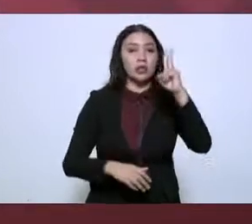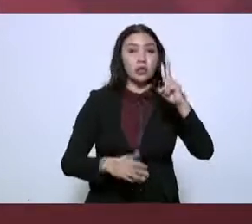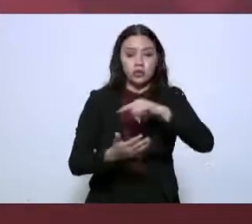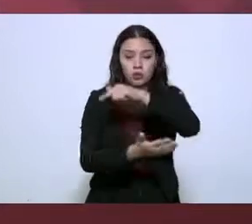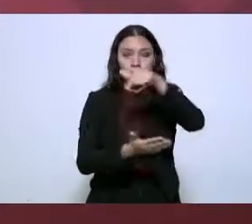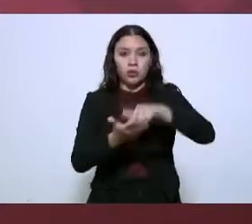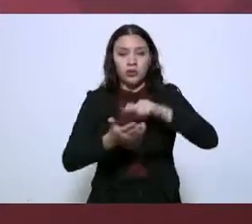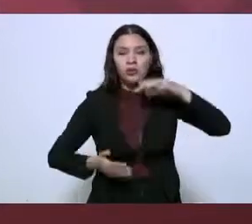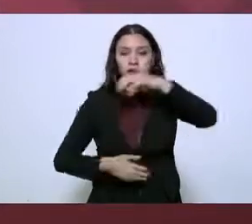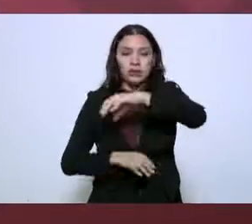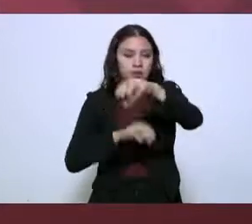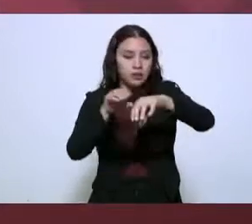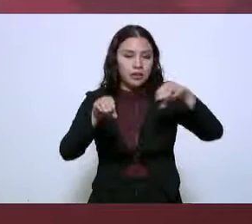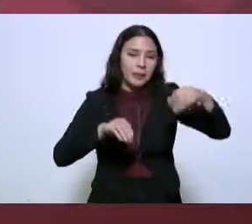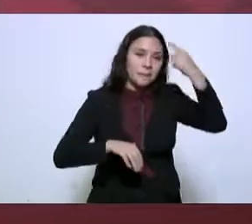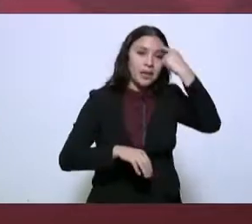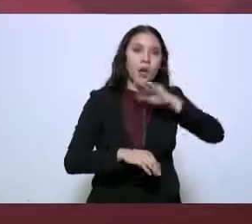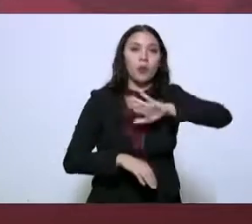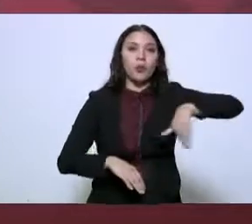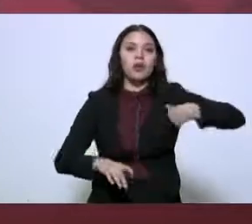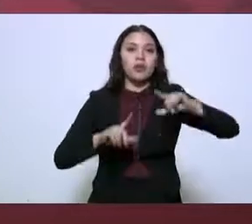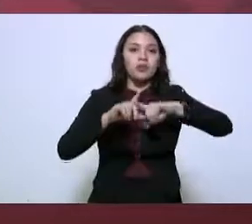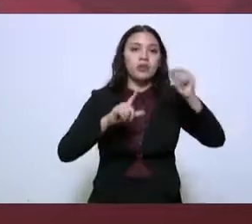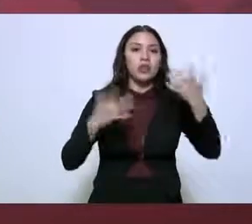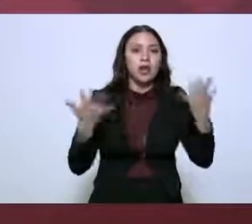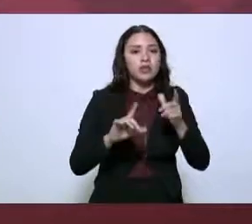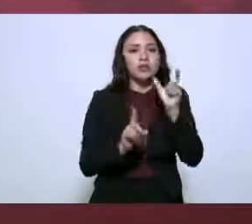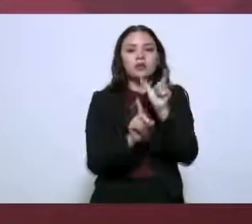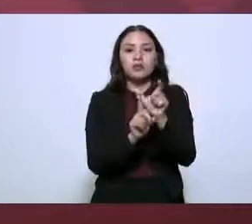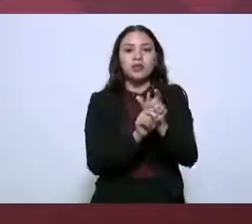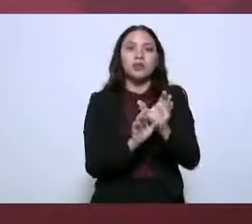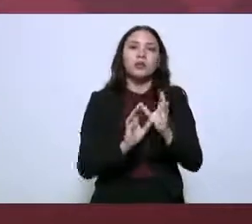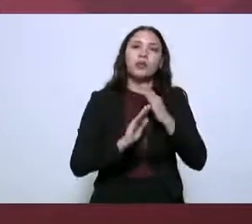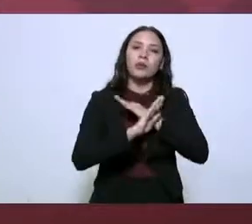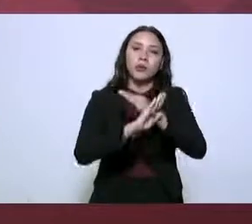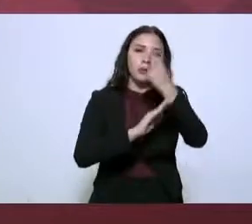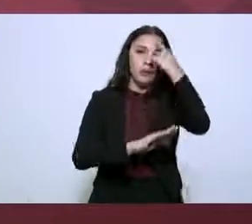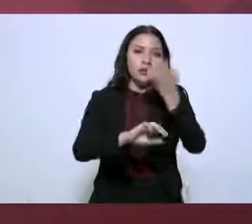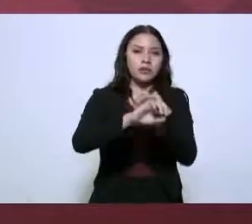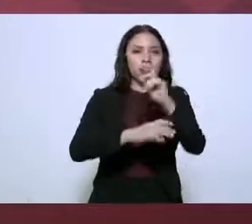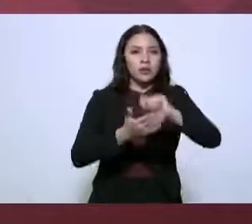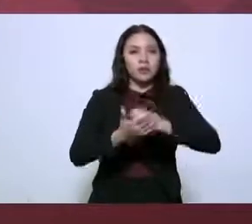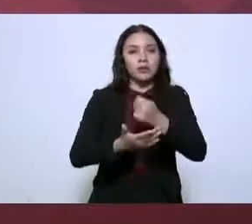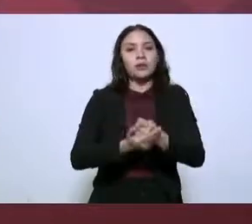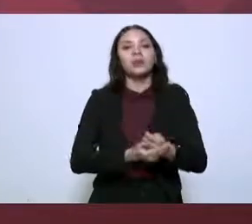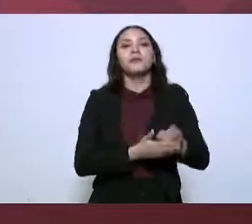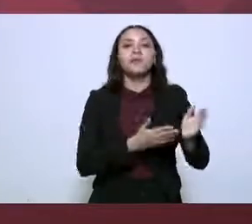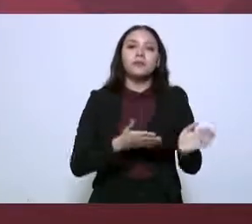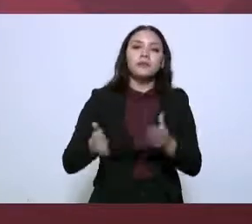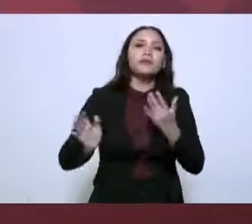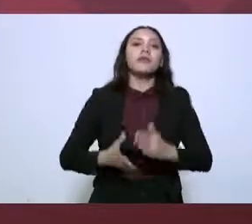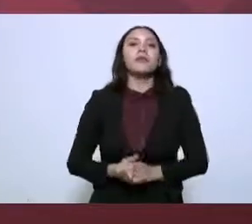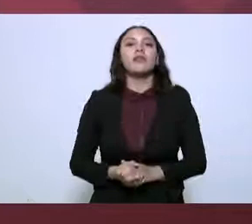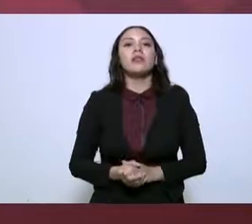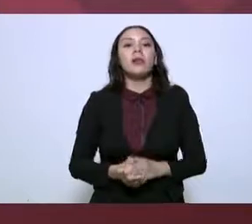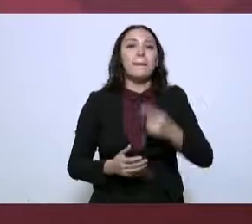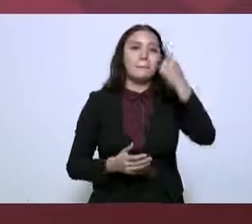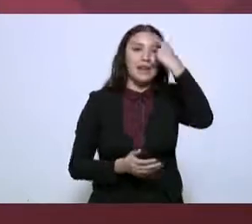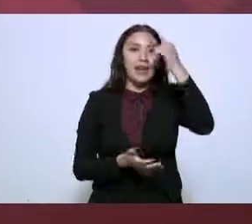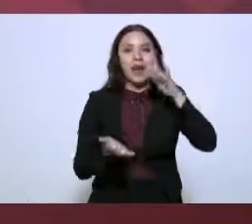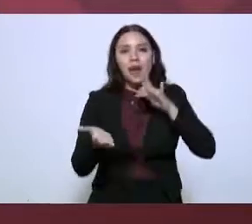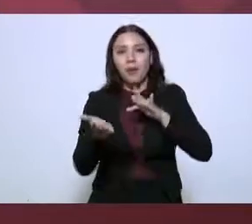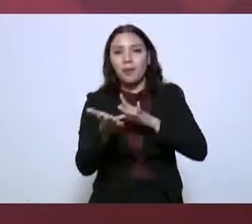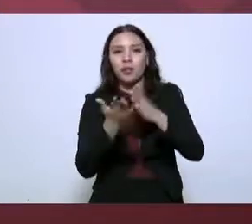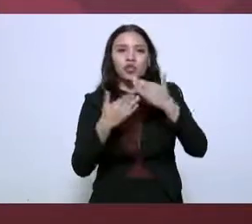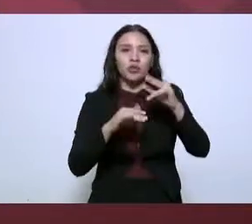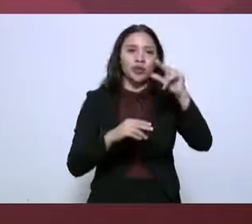desde donde estará operando la Guardia Nacional para cubrir todo el Estado. En cuanto a apoyo técnico